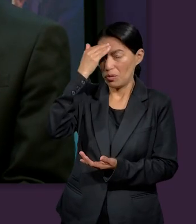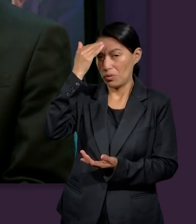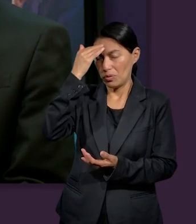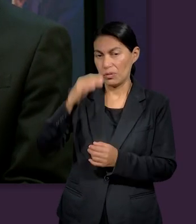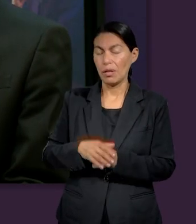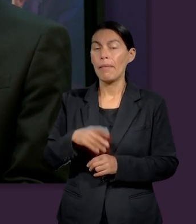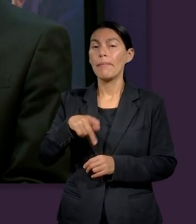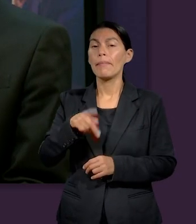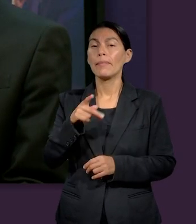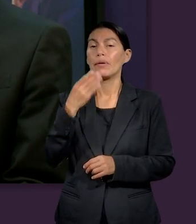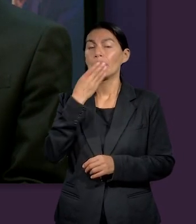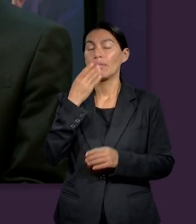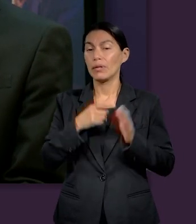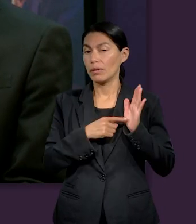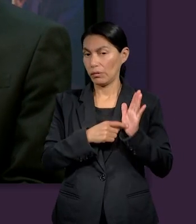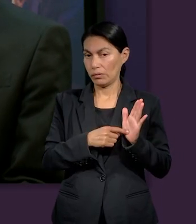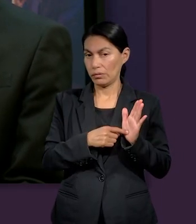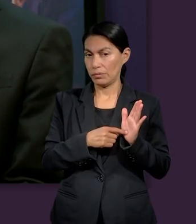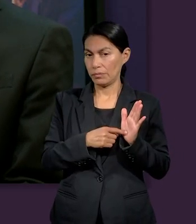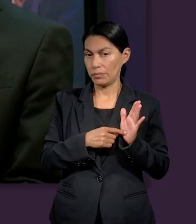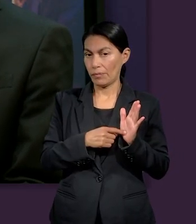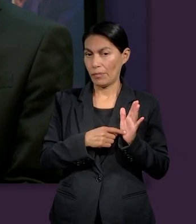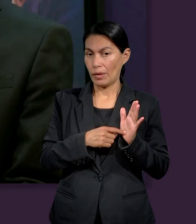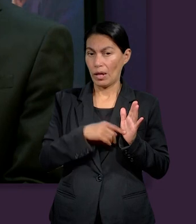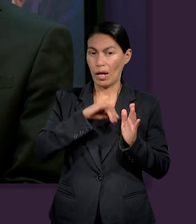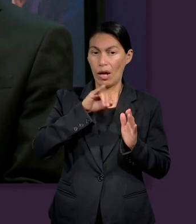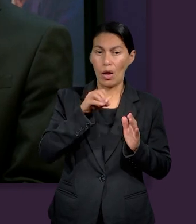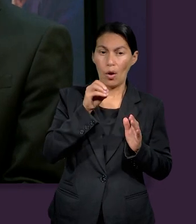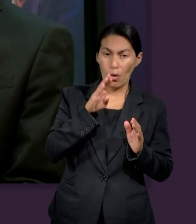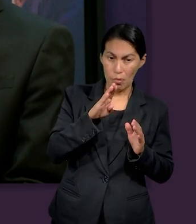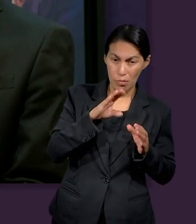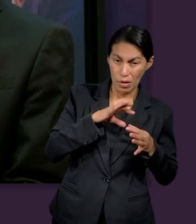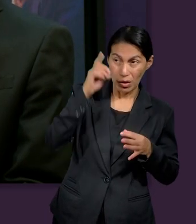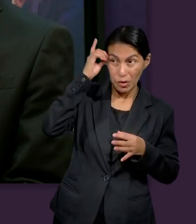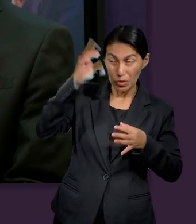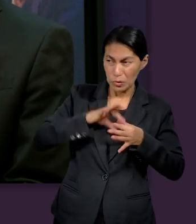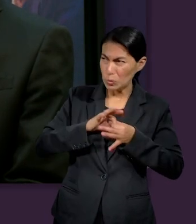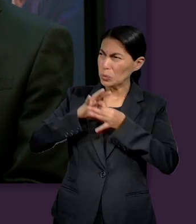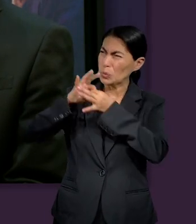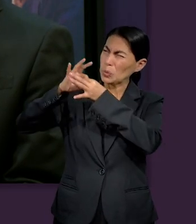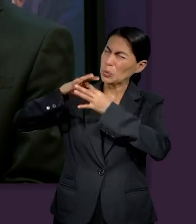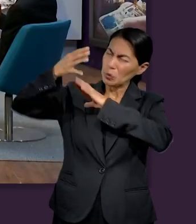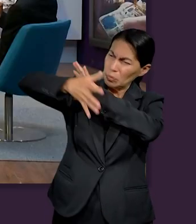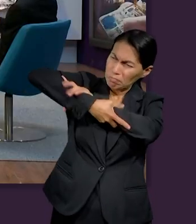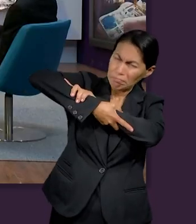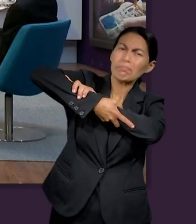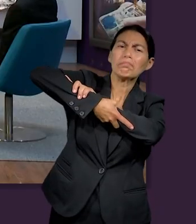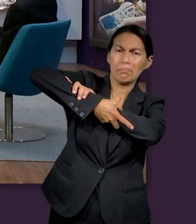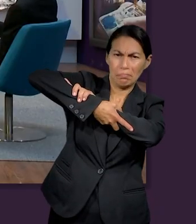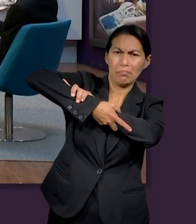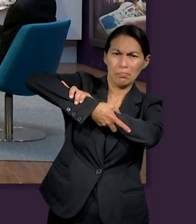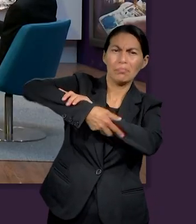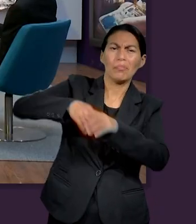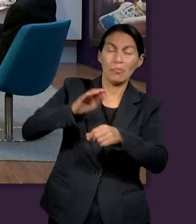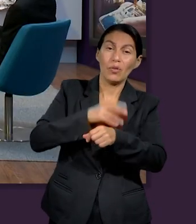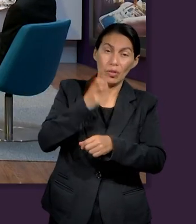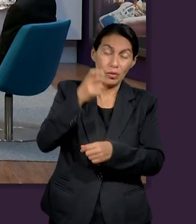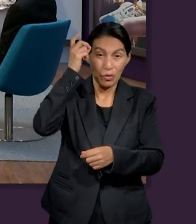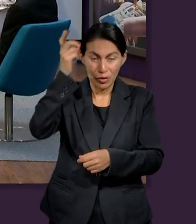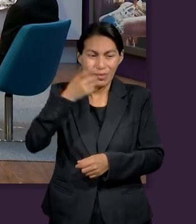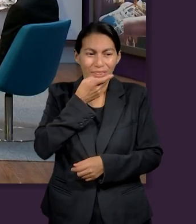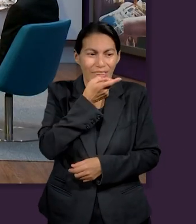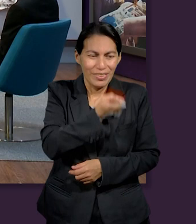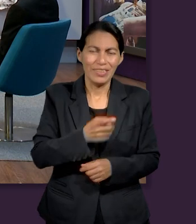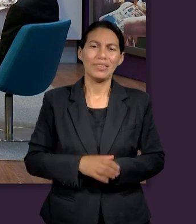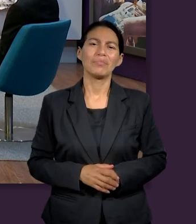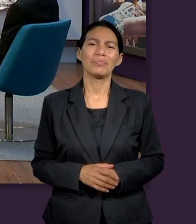nos quiere decir el texto que Job y Dios tenían una relación muy íntima como para que el mismo Dios pudiera